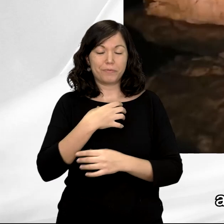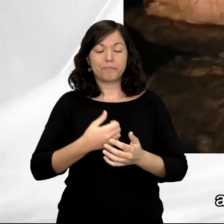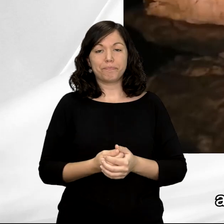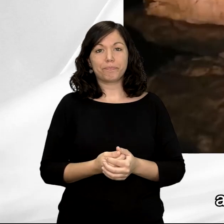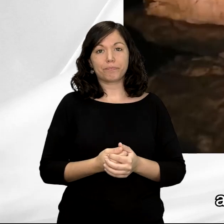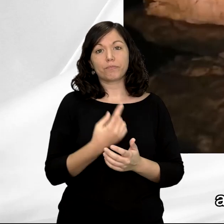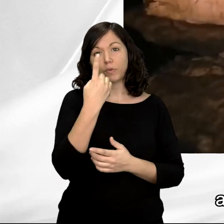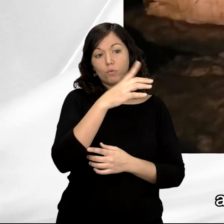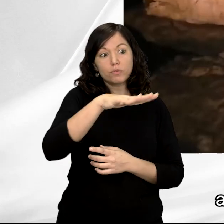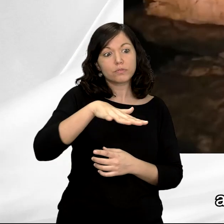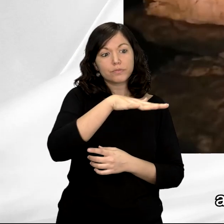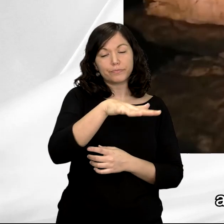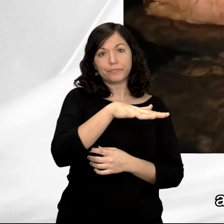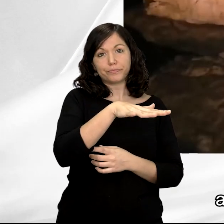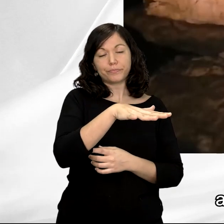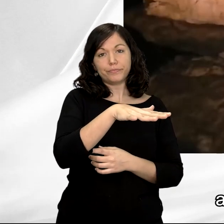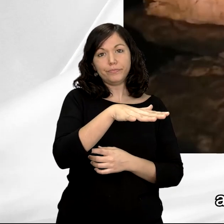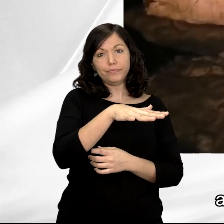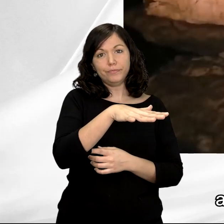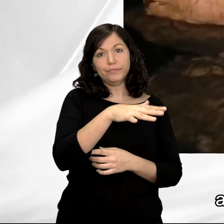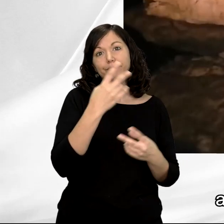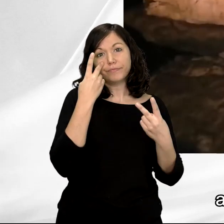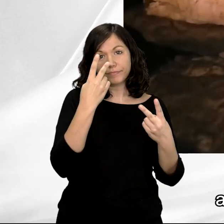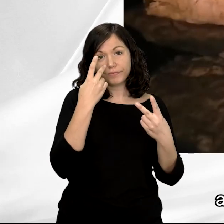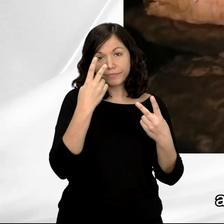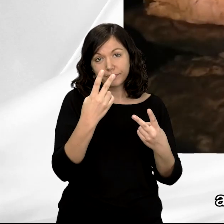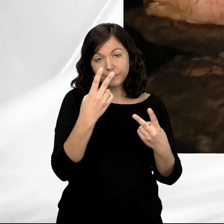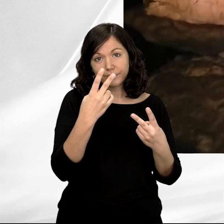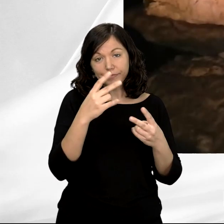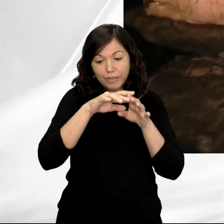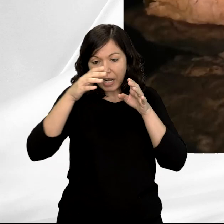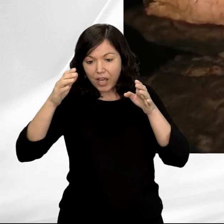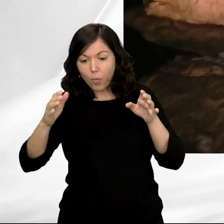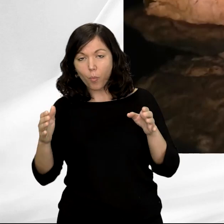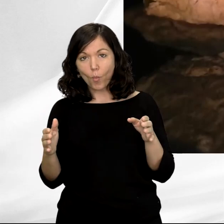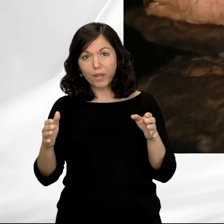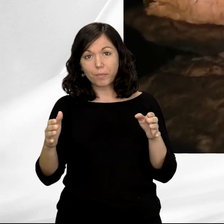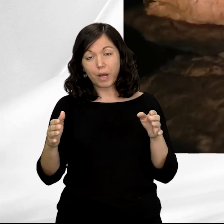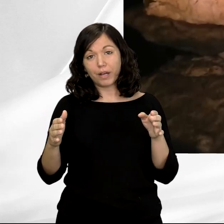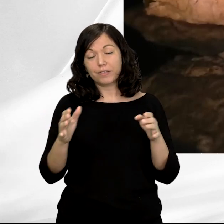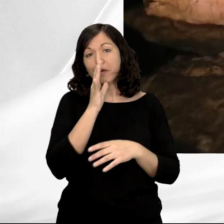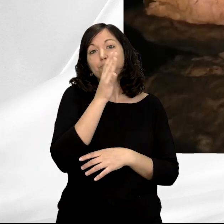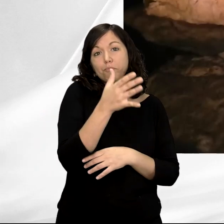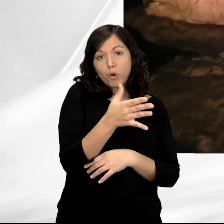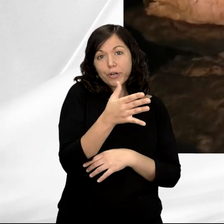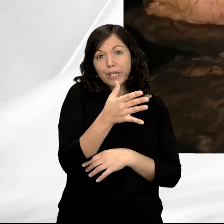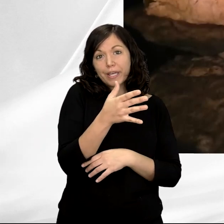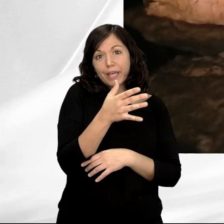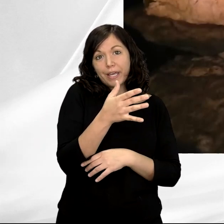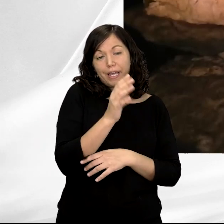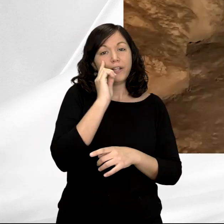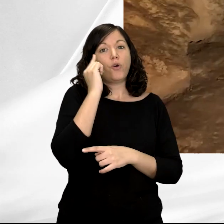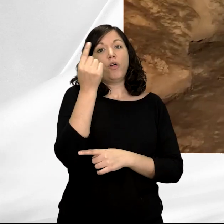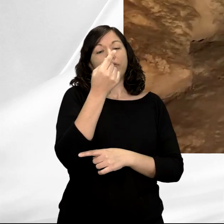Uno de los sitios singulares por los que atravesaremos cuando recorramos la cueva, por esos espacios, es precisamente la Sima del